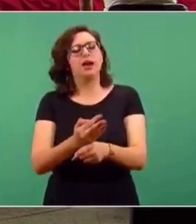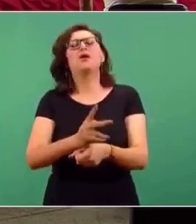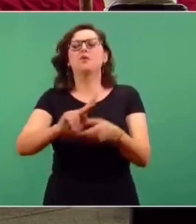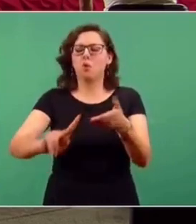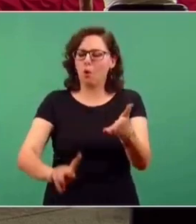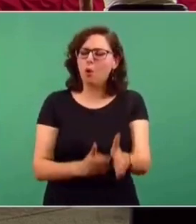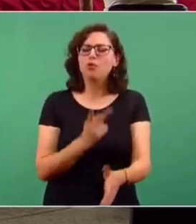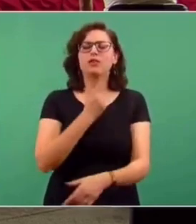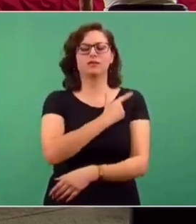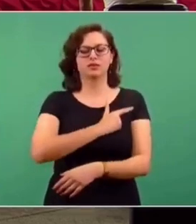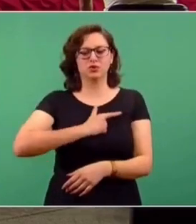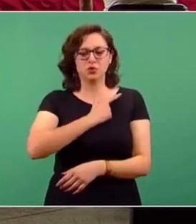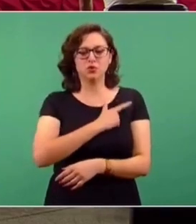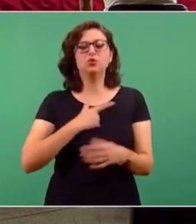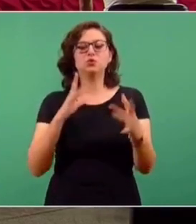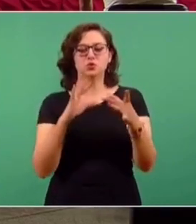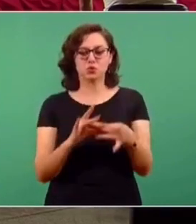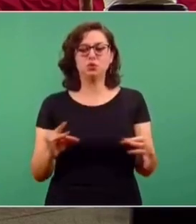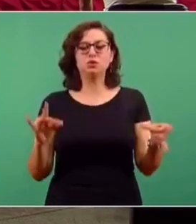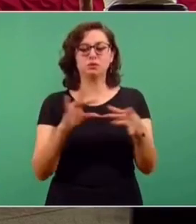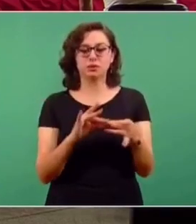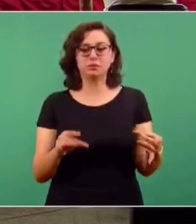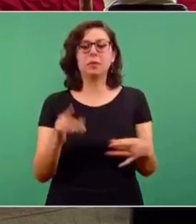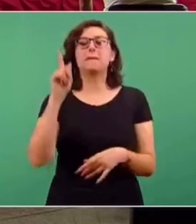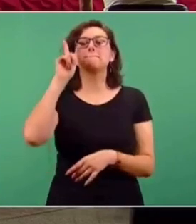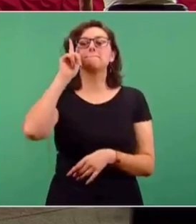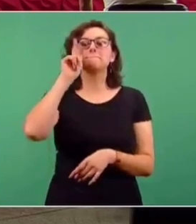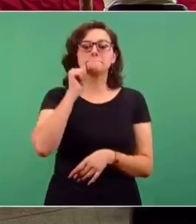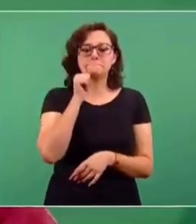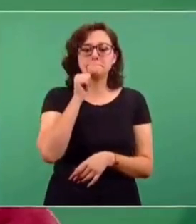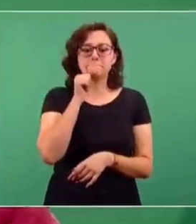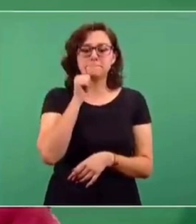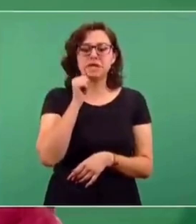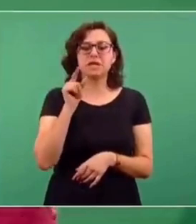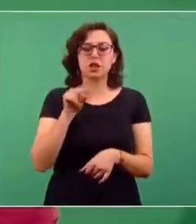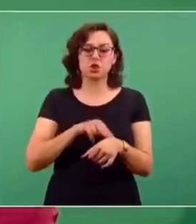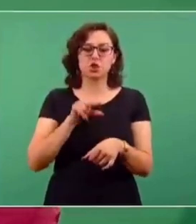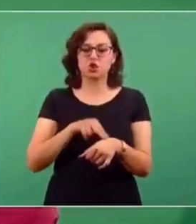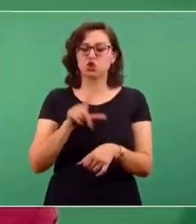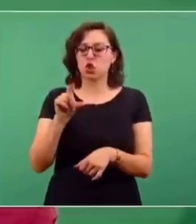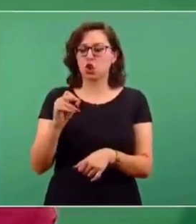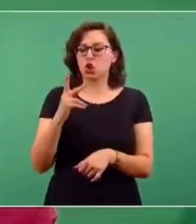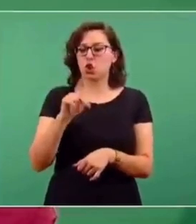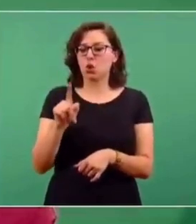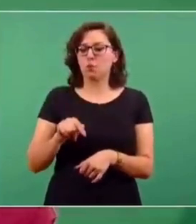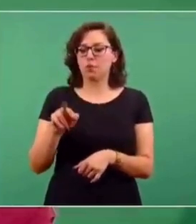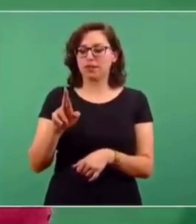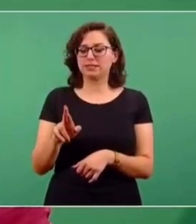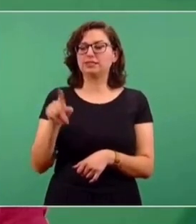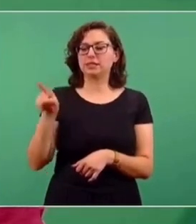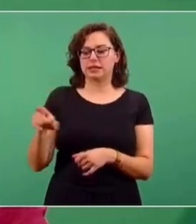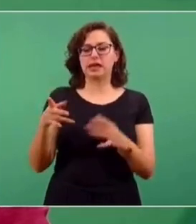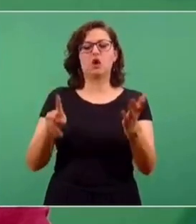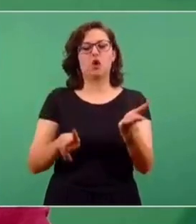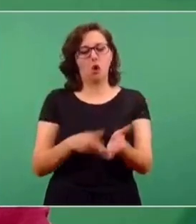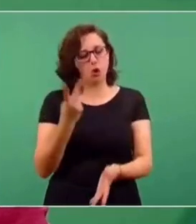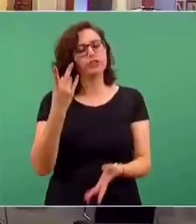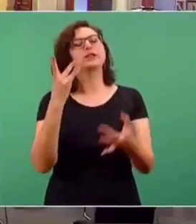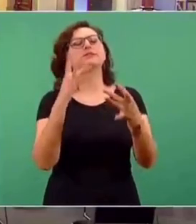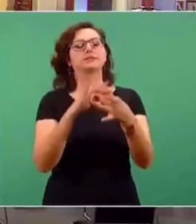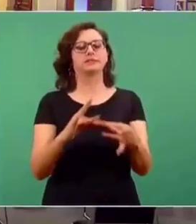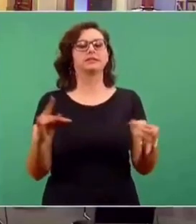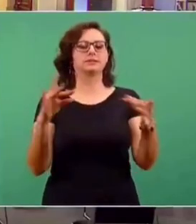síntesis y mañana efectivamente va a venir el doctor López Ridaura, quien más frecuentemente lo ha presentado, para volver a comentar